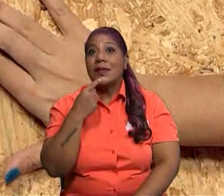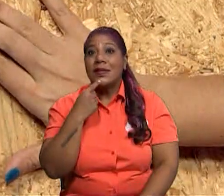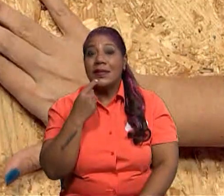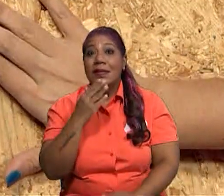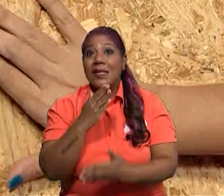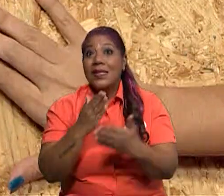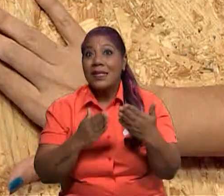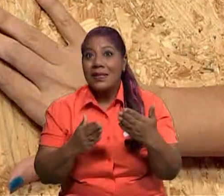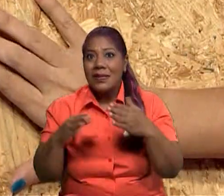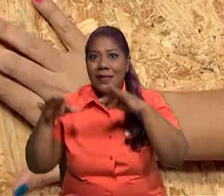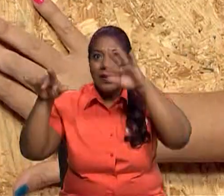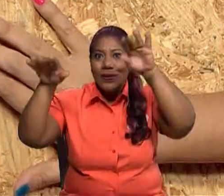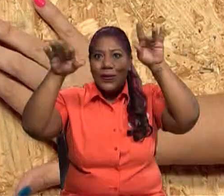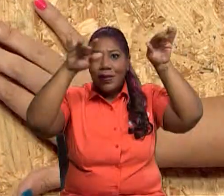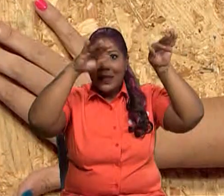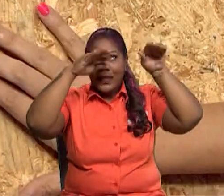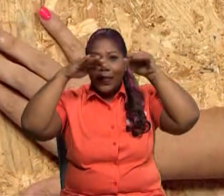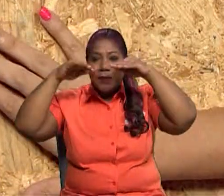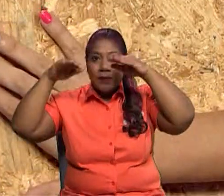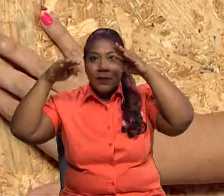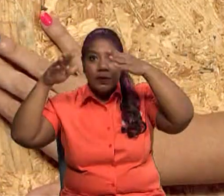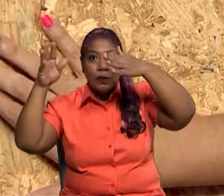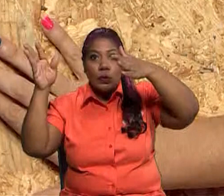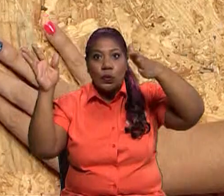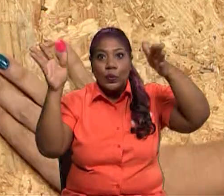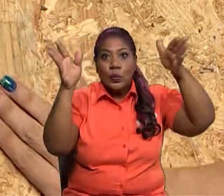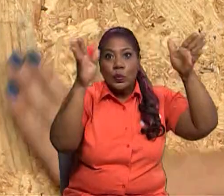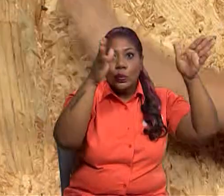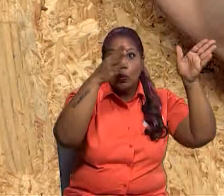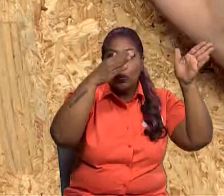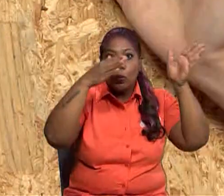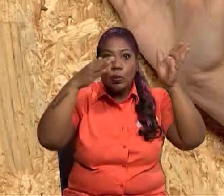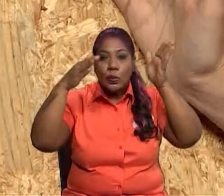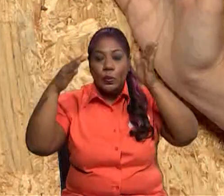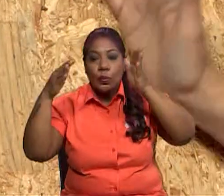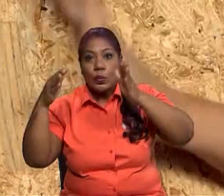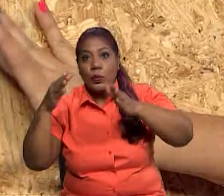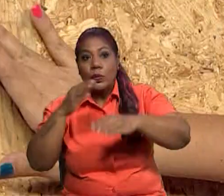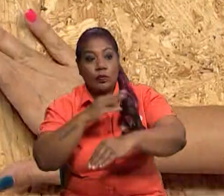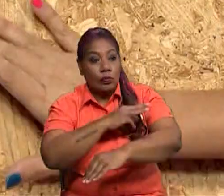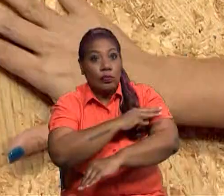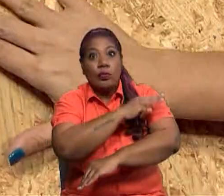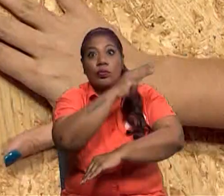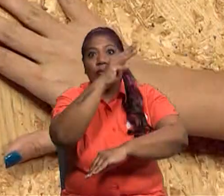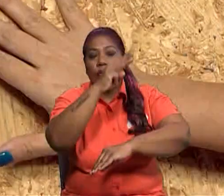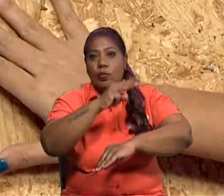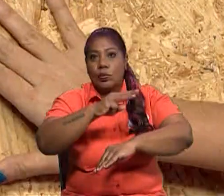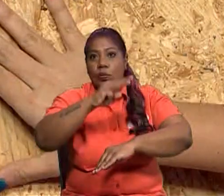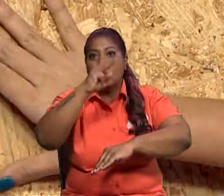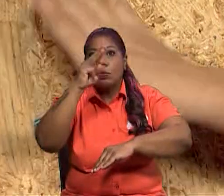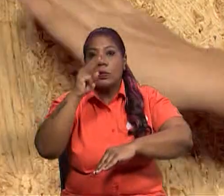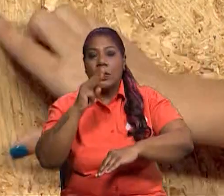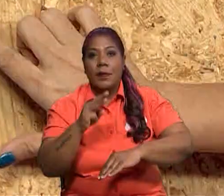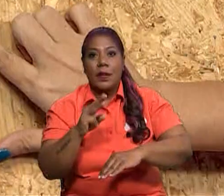la naturaleza, como el viento, la lluvia, los huracanes, las mareas, los tornados, entre otros, superan los límites de la